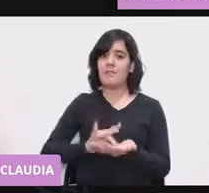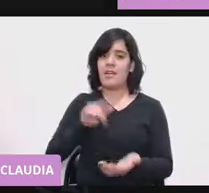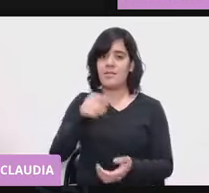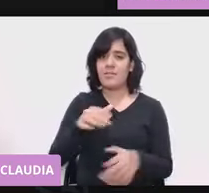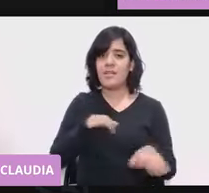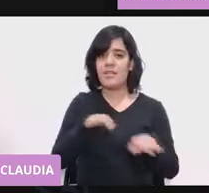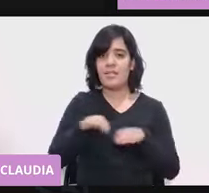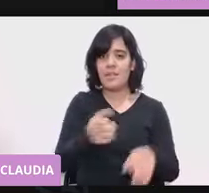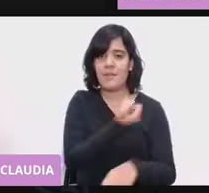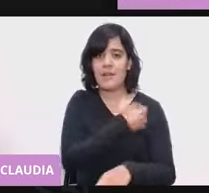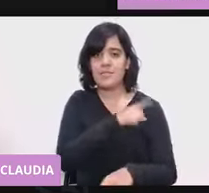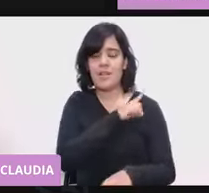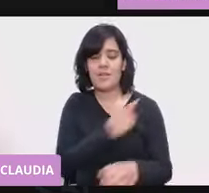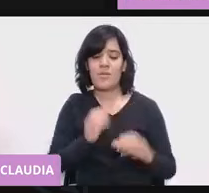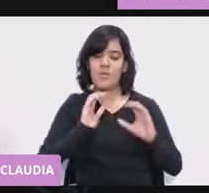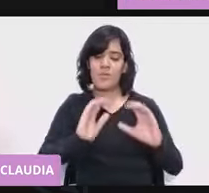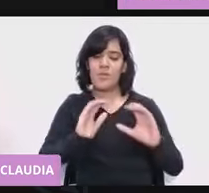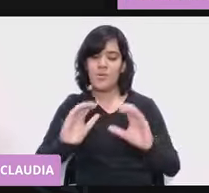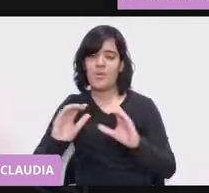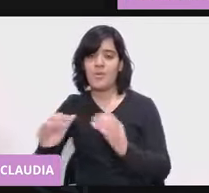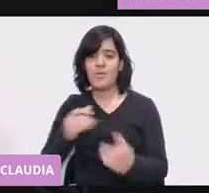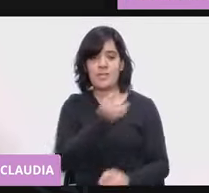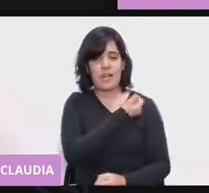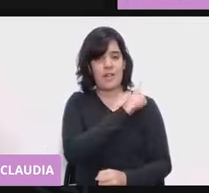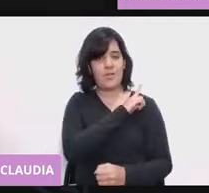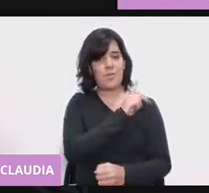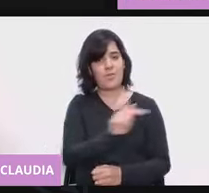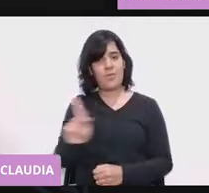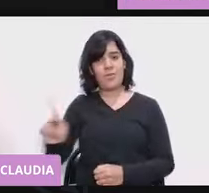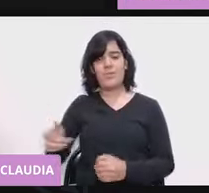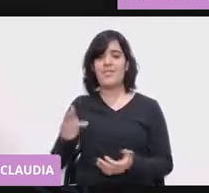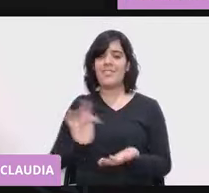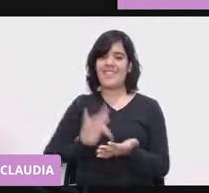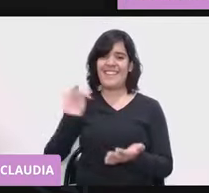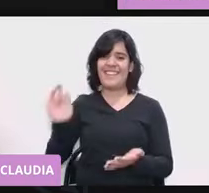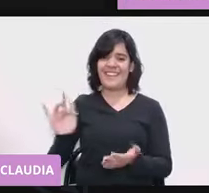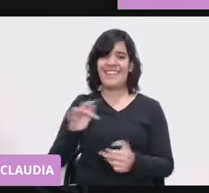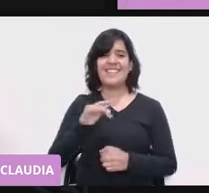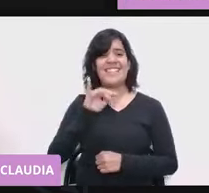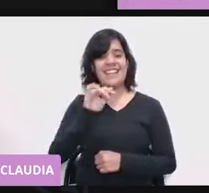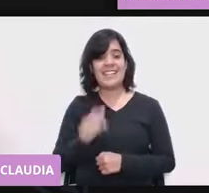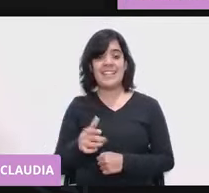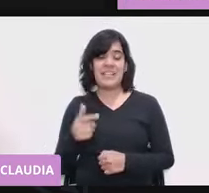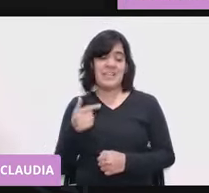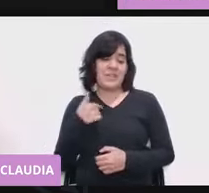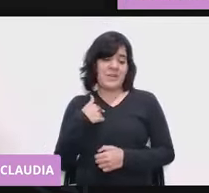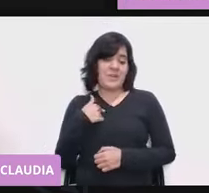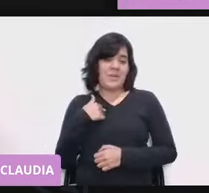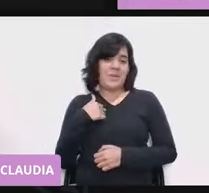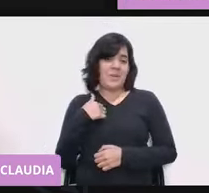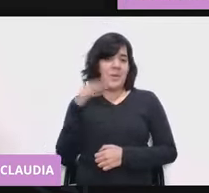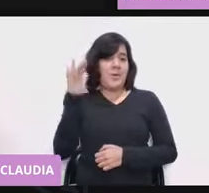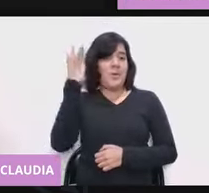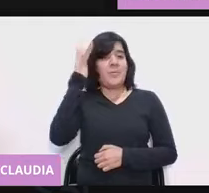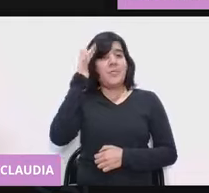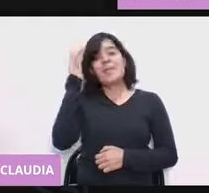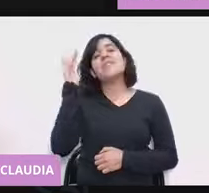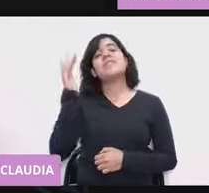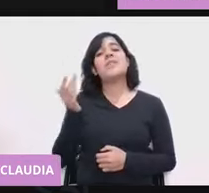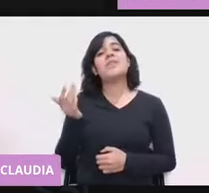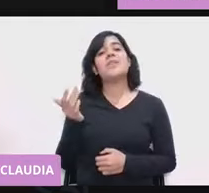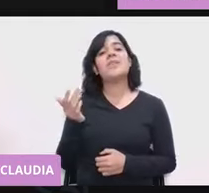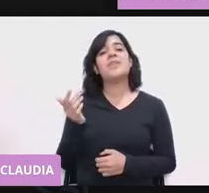a día cuidando de la salud de todas y todos. Doctora, muchísimas gracias. Y sí, seguramente habrá un